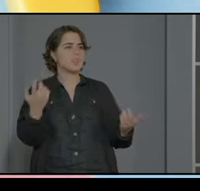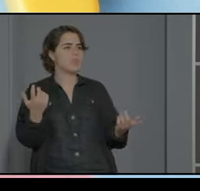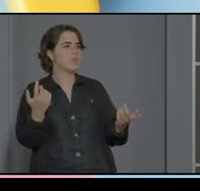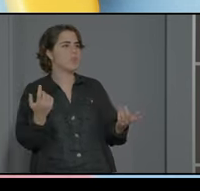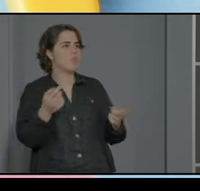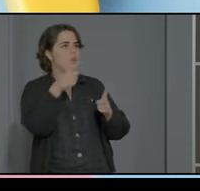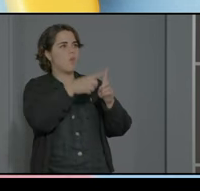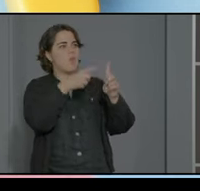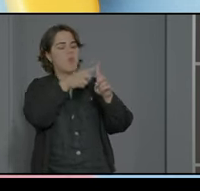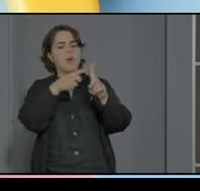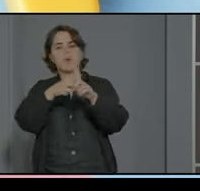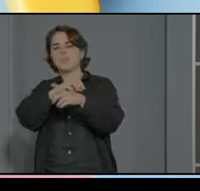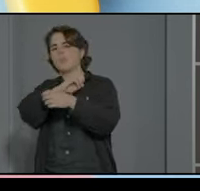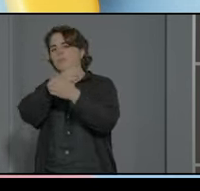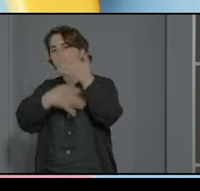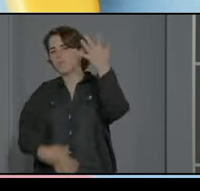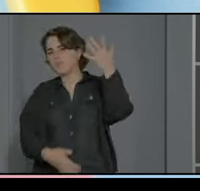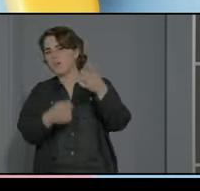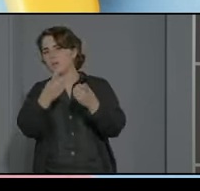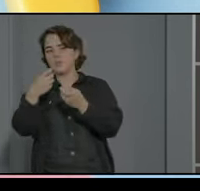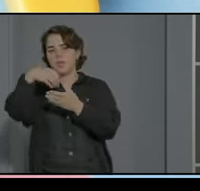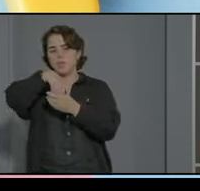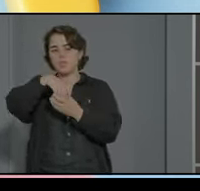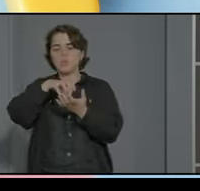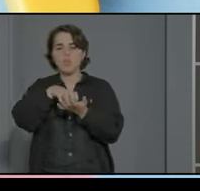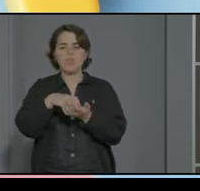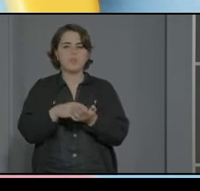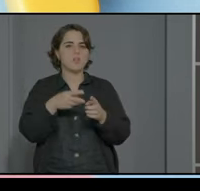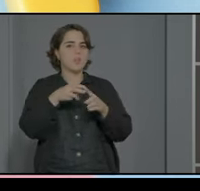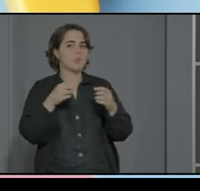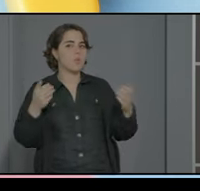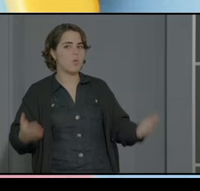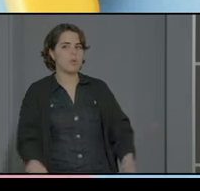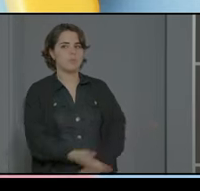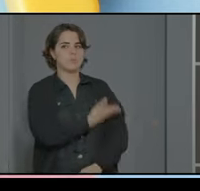objetivos y necesidades que tenemos como centro ¿con qué herramientas contamos? bueno